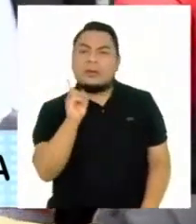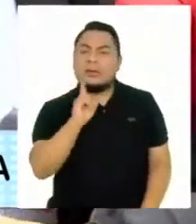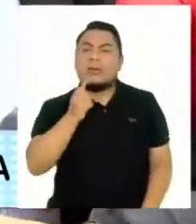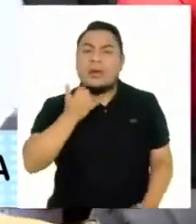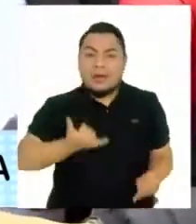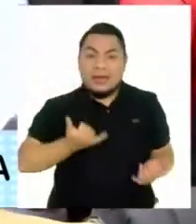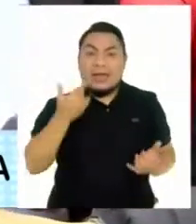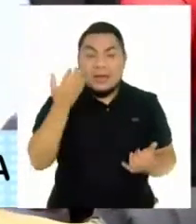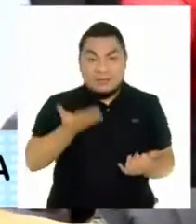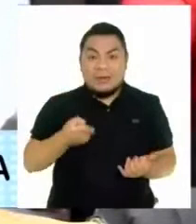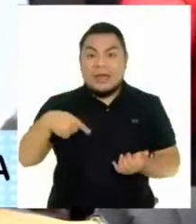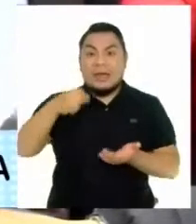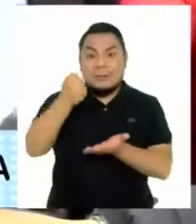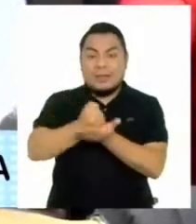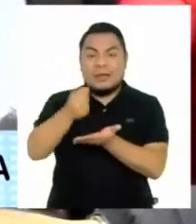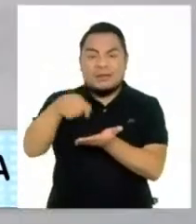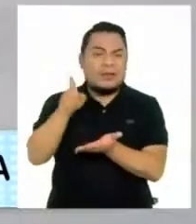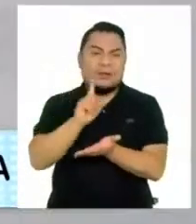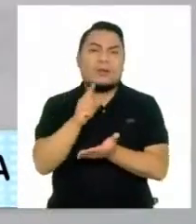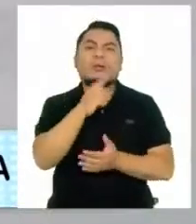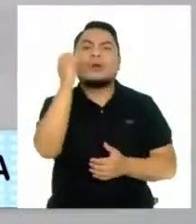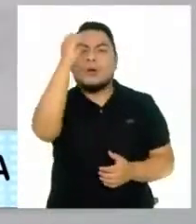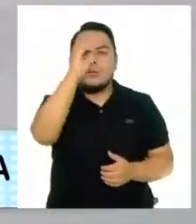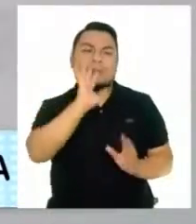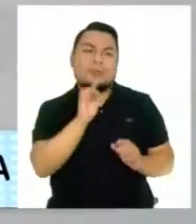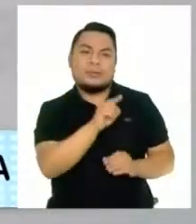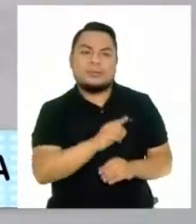está actualmente en la agenda del Mincetur.